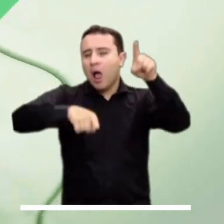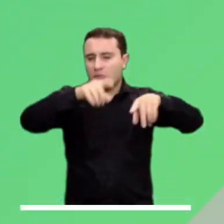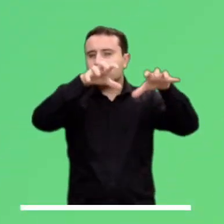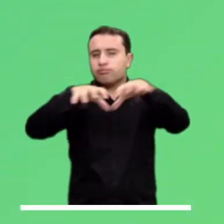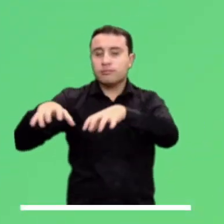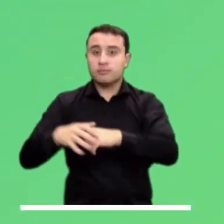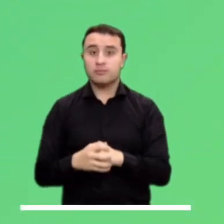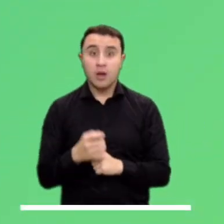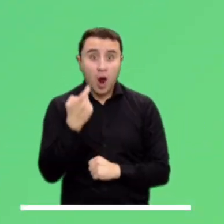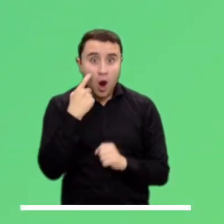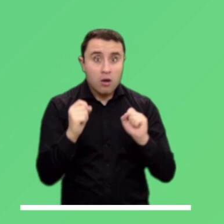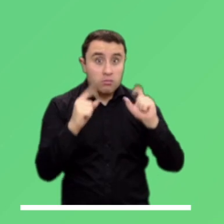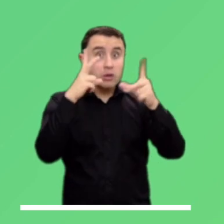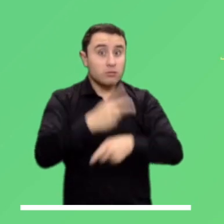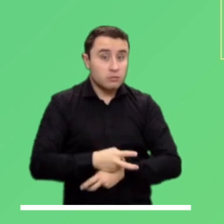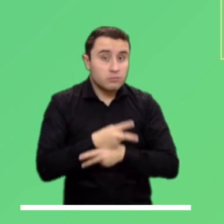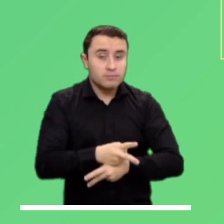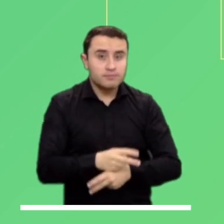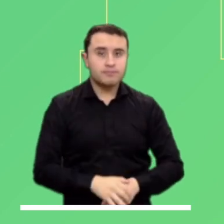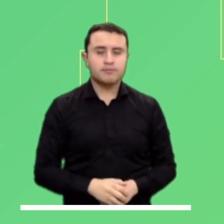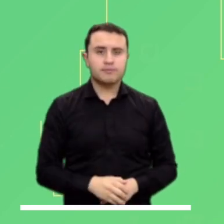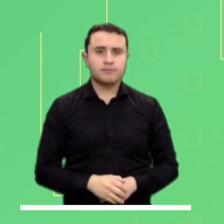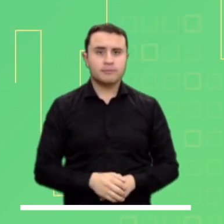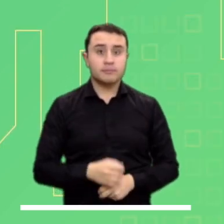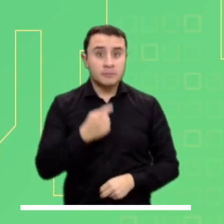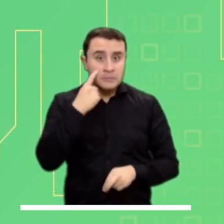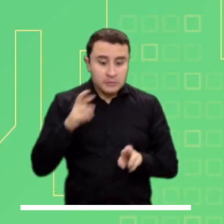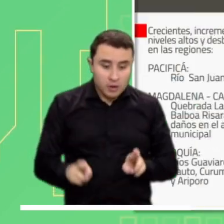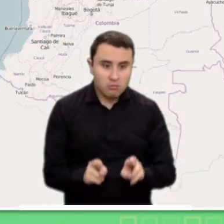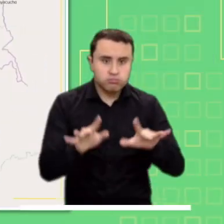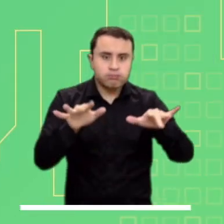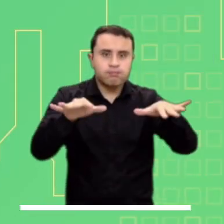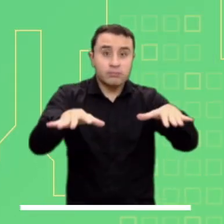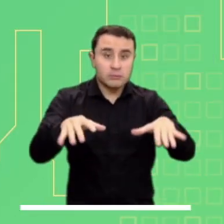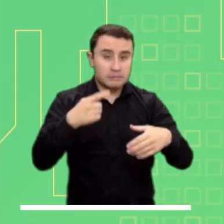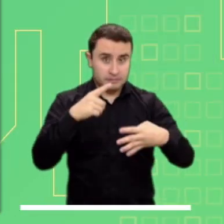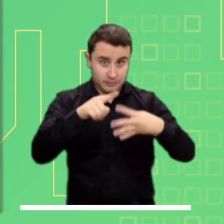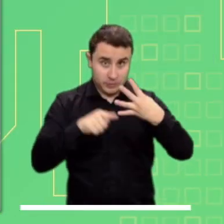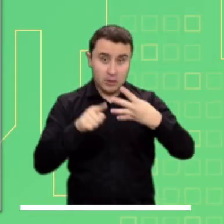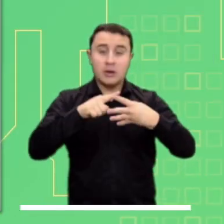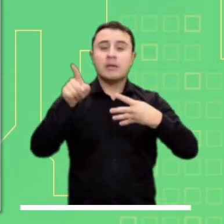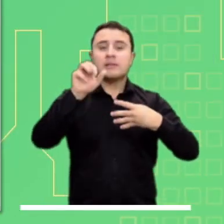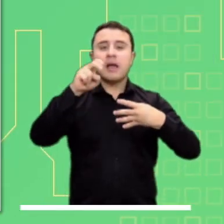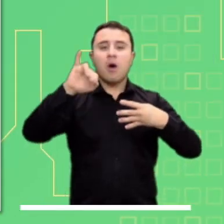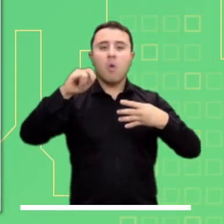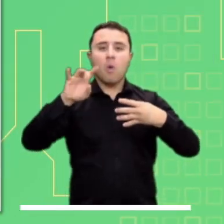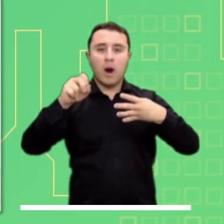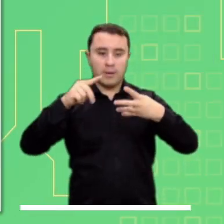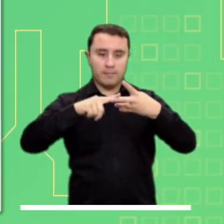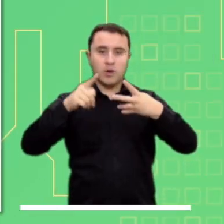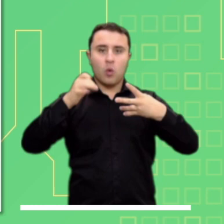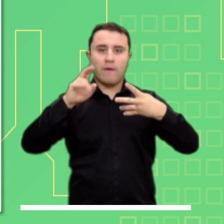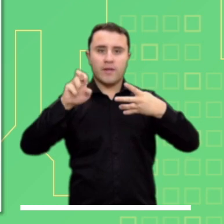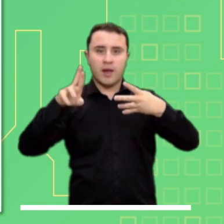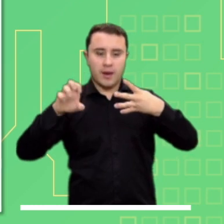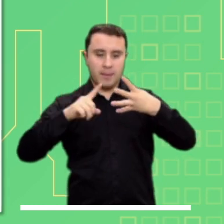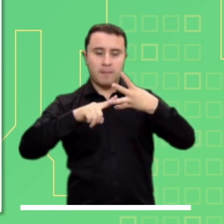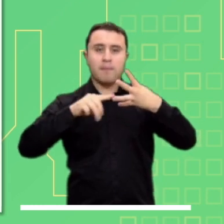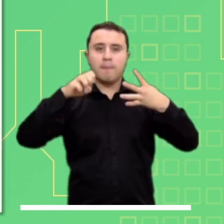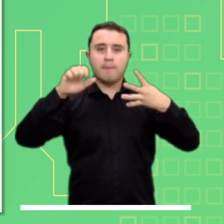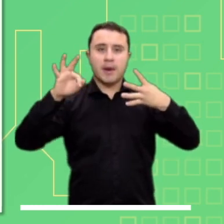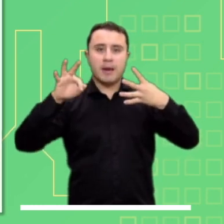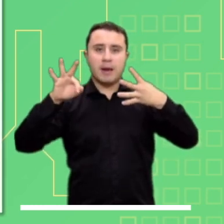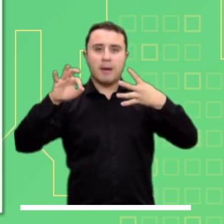oriente de la ciudad. Veamos ahora las alertas que se encuentran activas. Alerta roja por crecientes en los ríos San Juan,